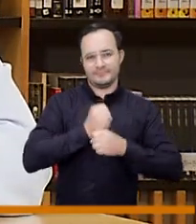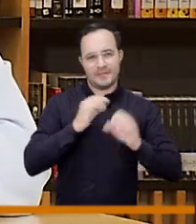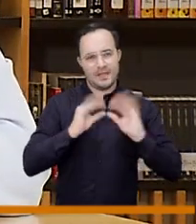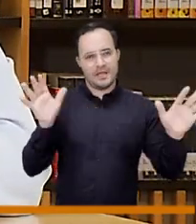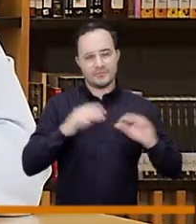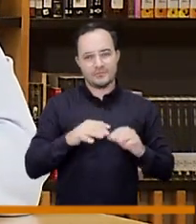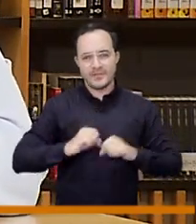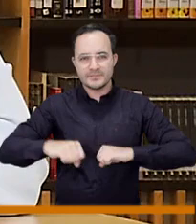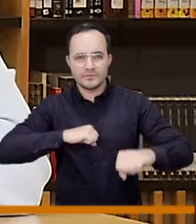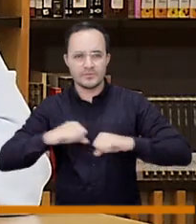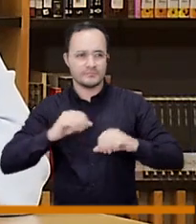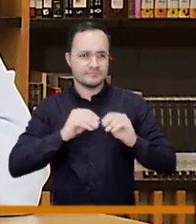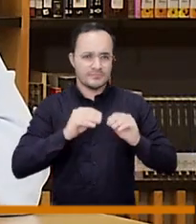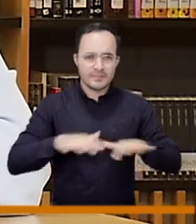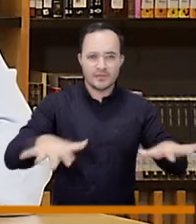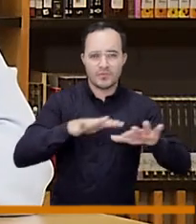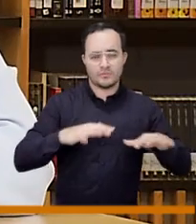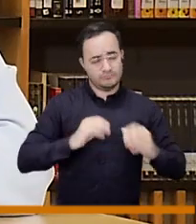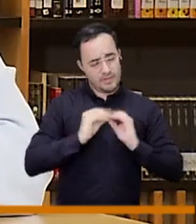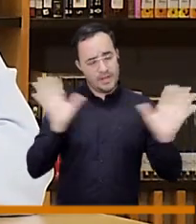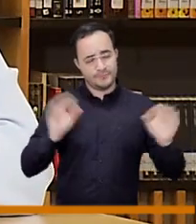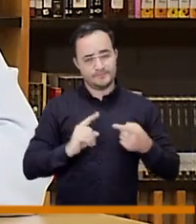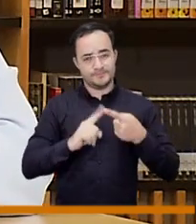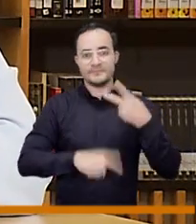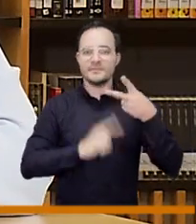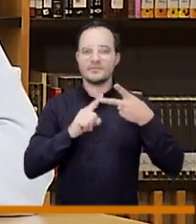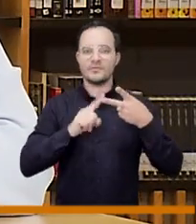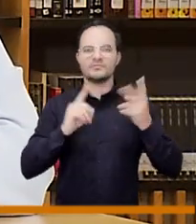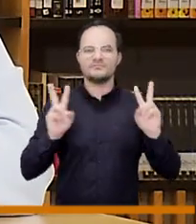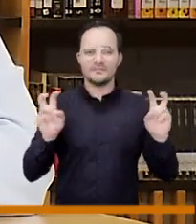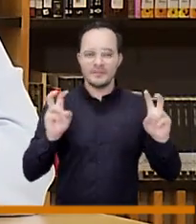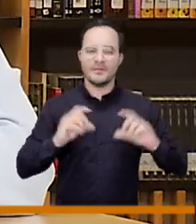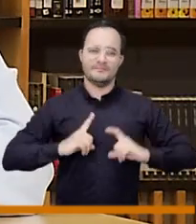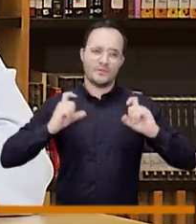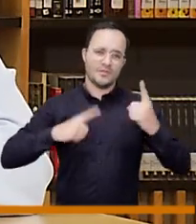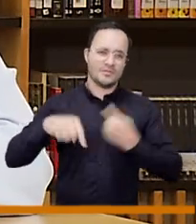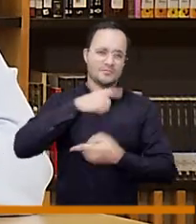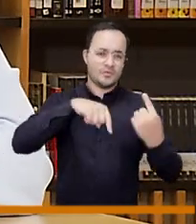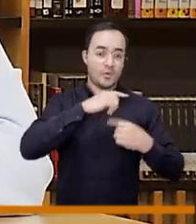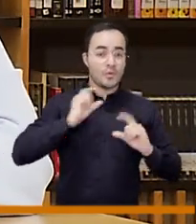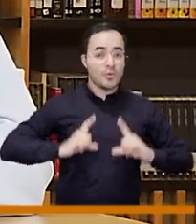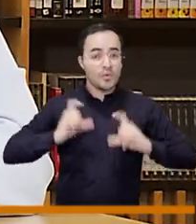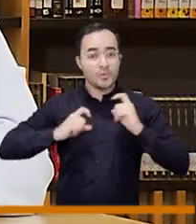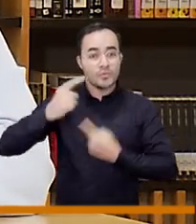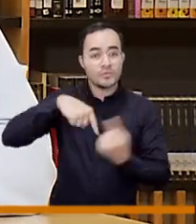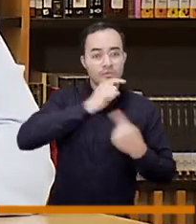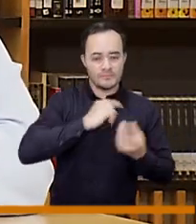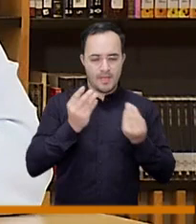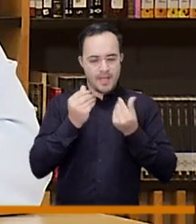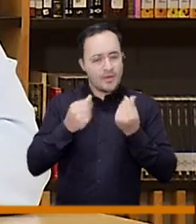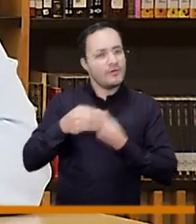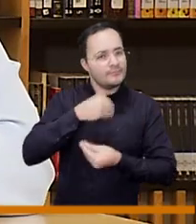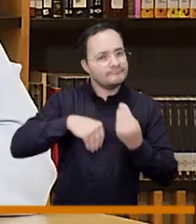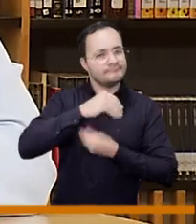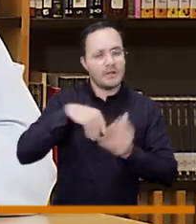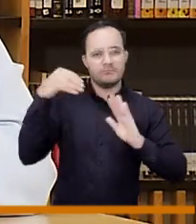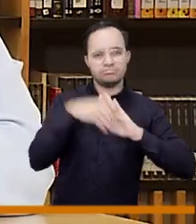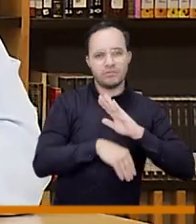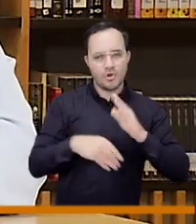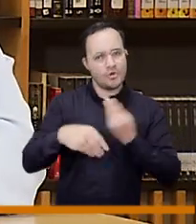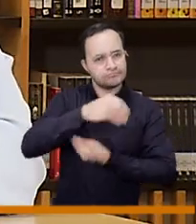las comunidades y de territorio segundo el tema del turismo sostenible para medellín el turismo ha subido